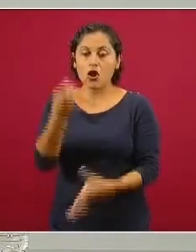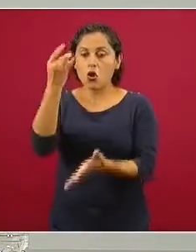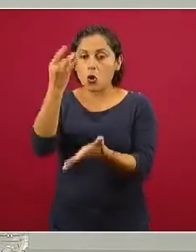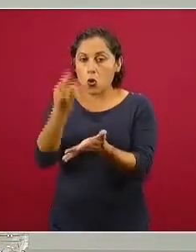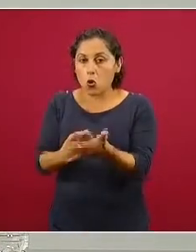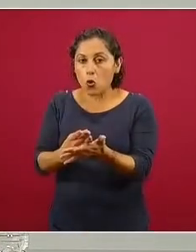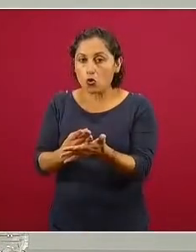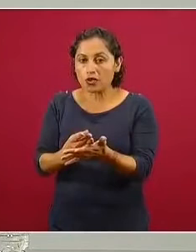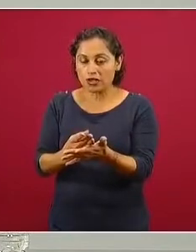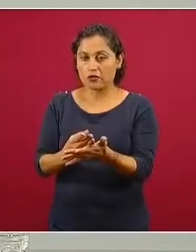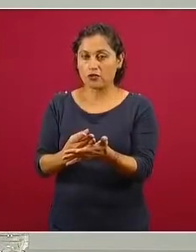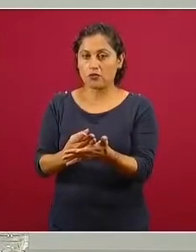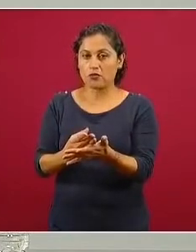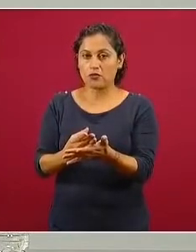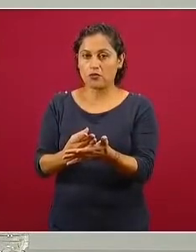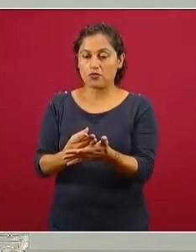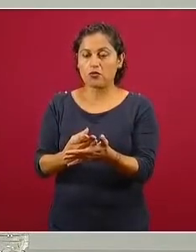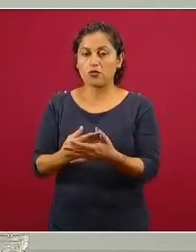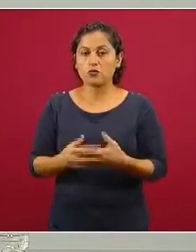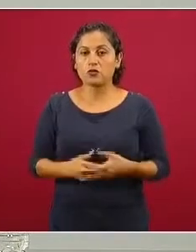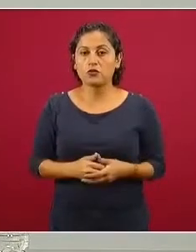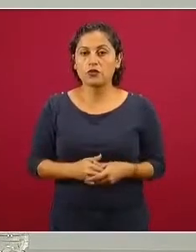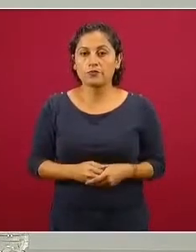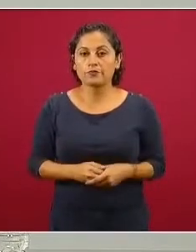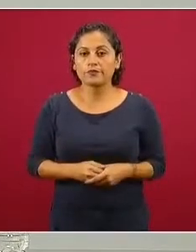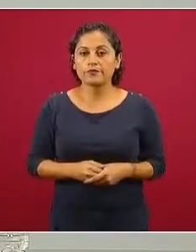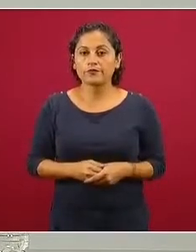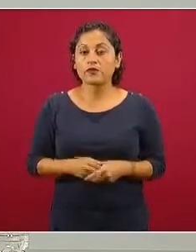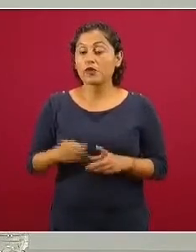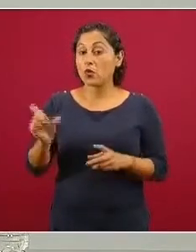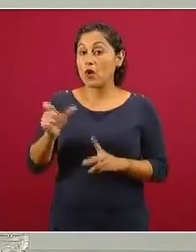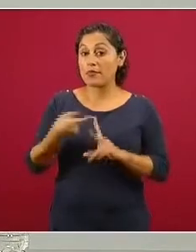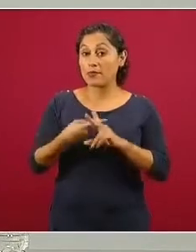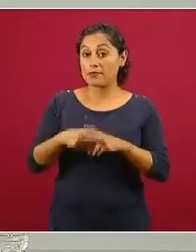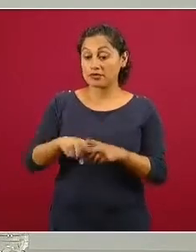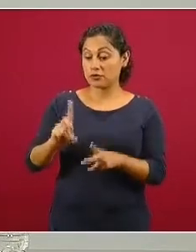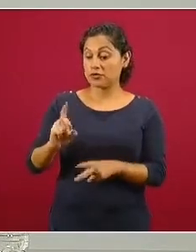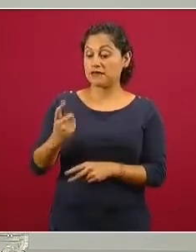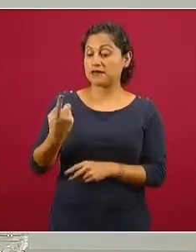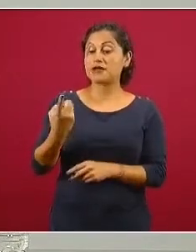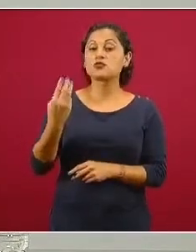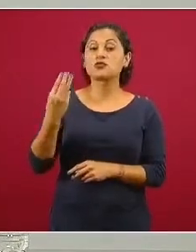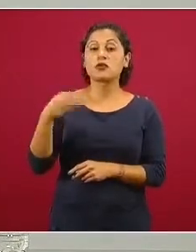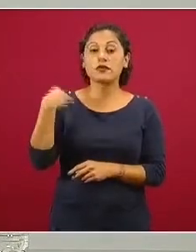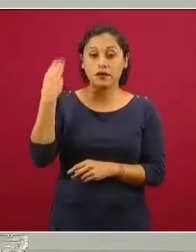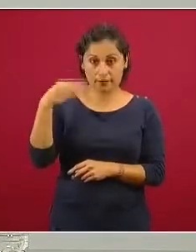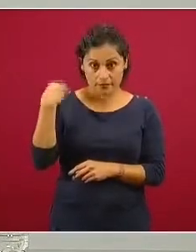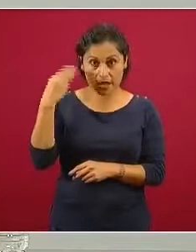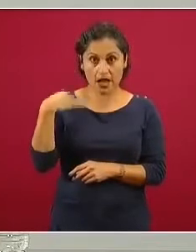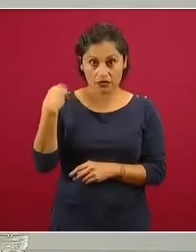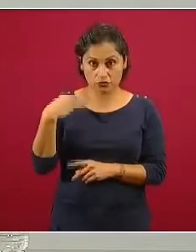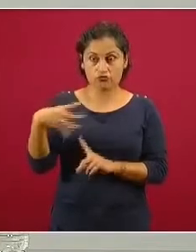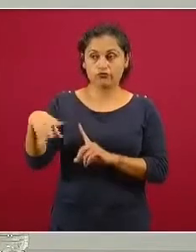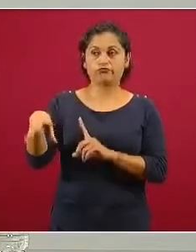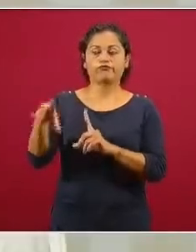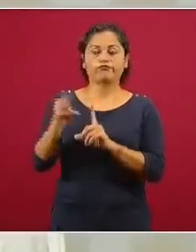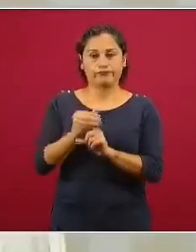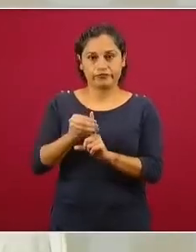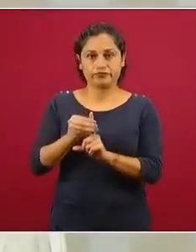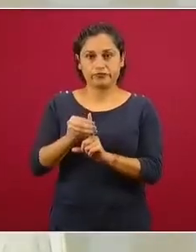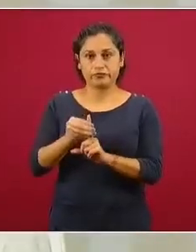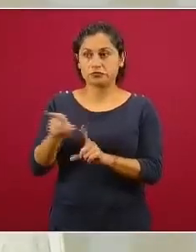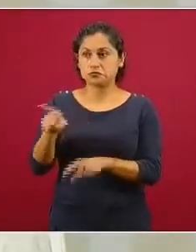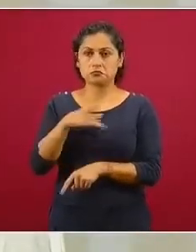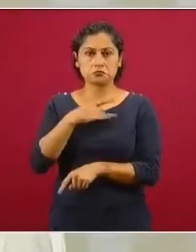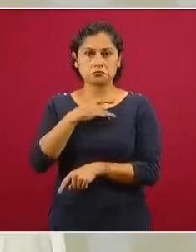clínico de la enfermedad en el que inició el 31 de marzo, después ha sido asintomática y fue